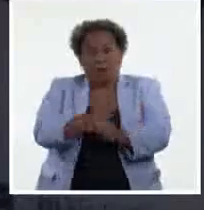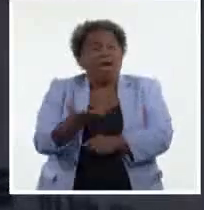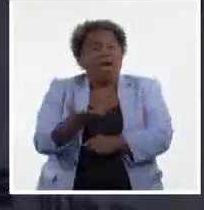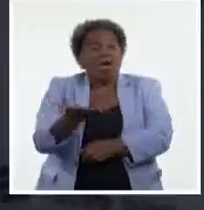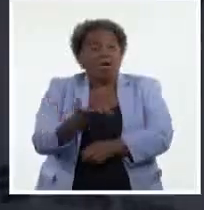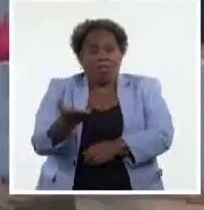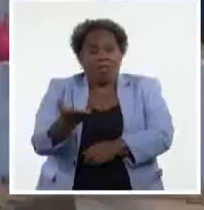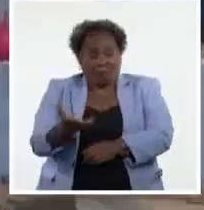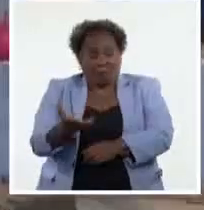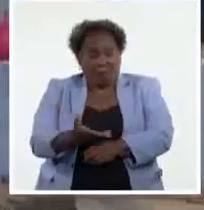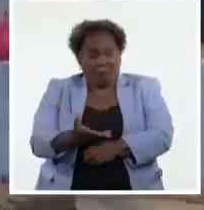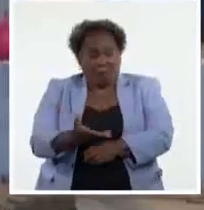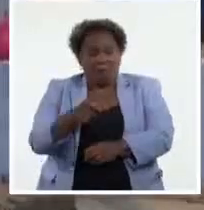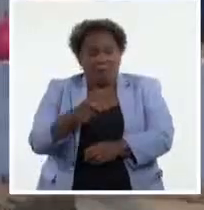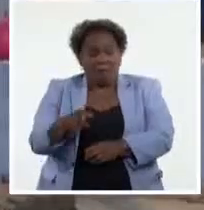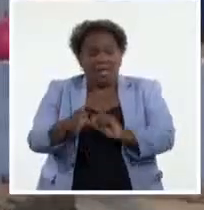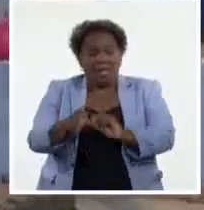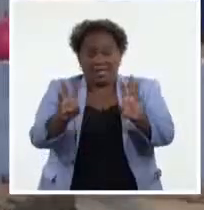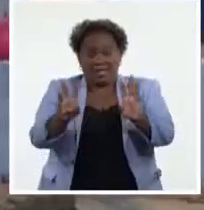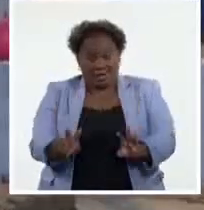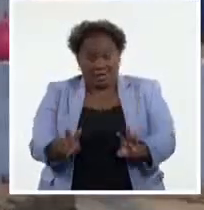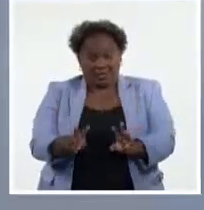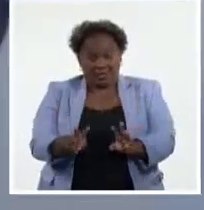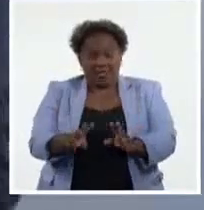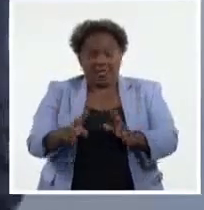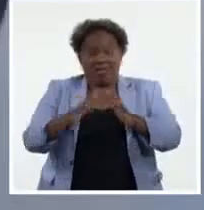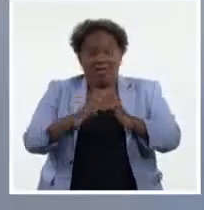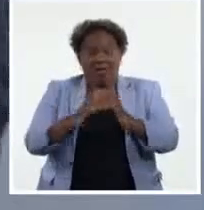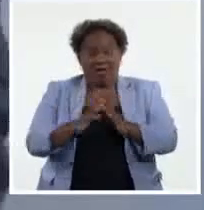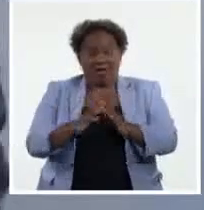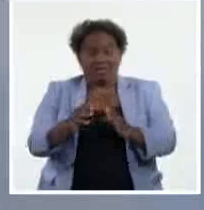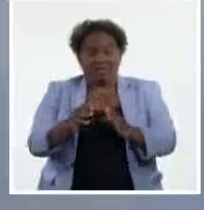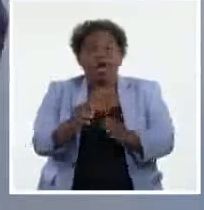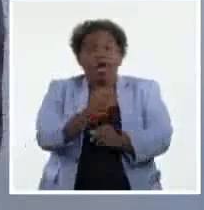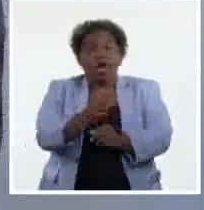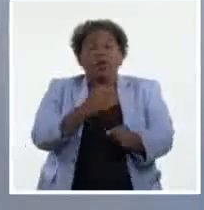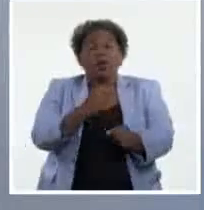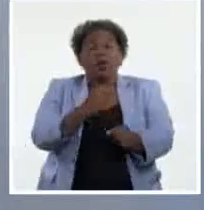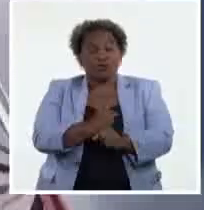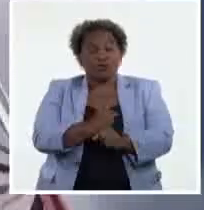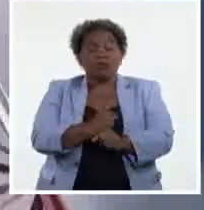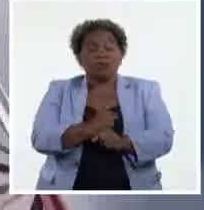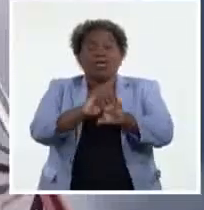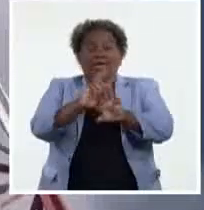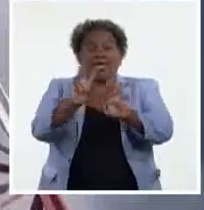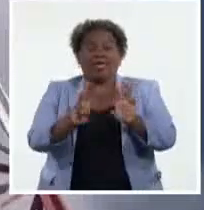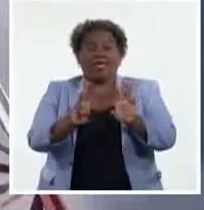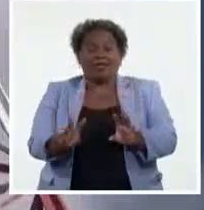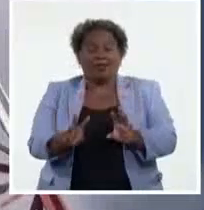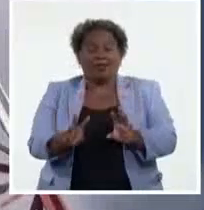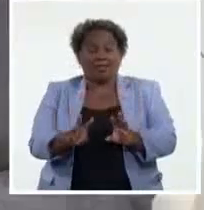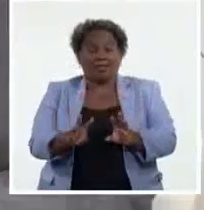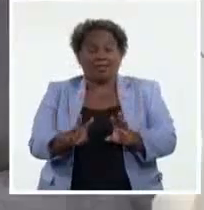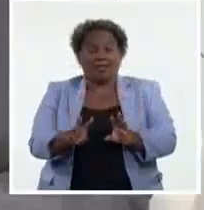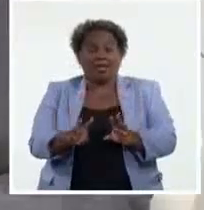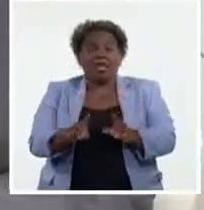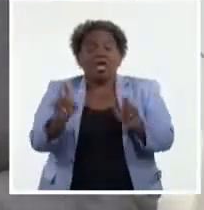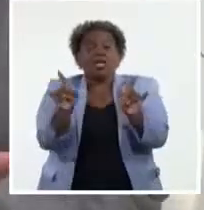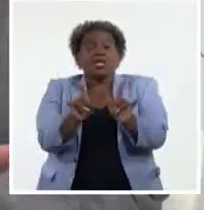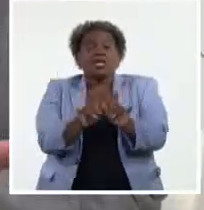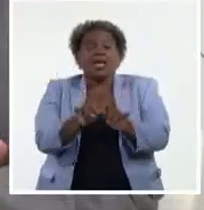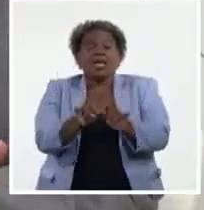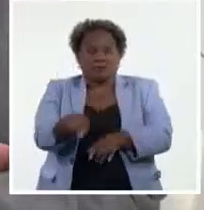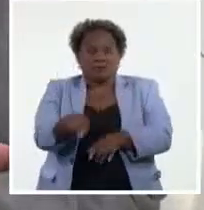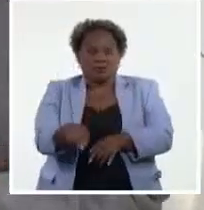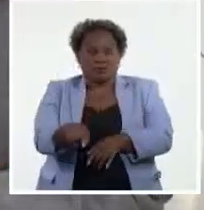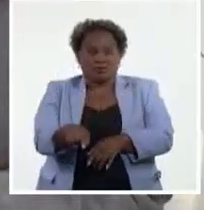para llevar internet a los hogares tenía que ver con el uso de internet inalámbrico, es decir, digamos que la red inalámbrica